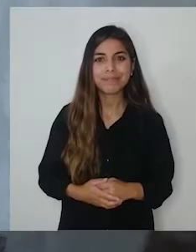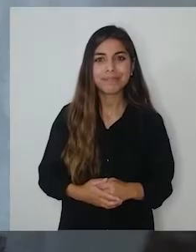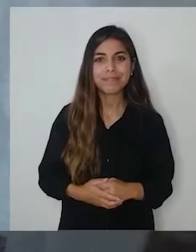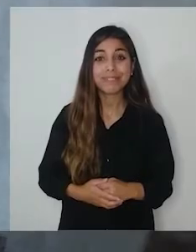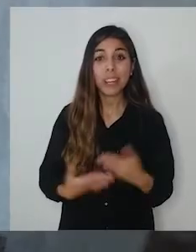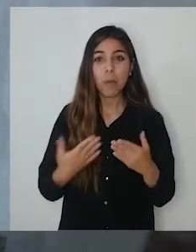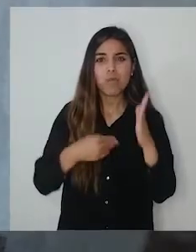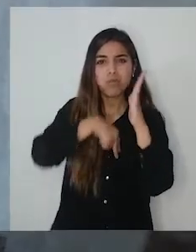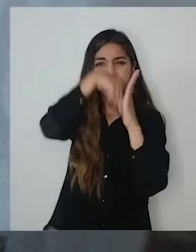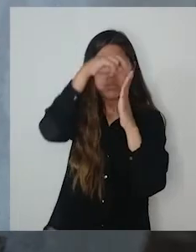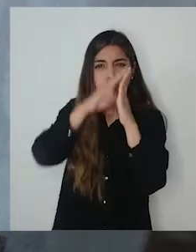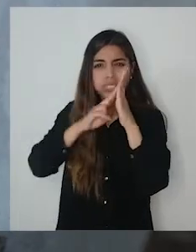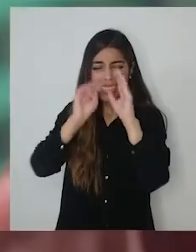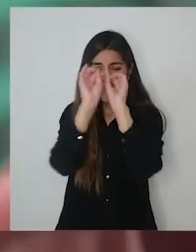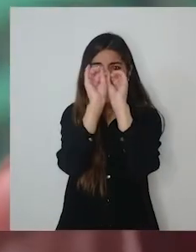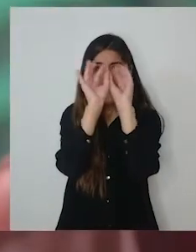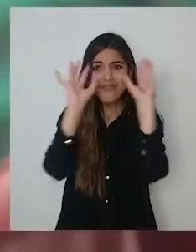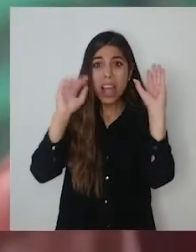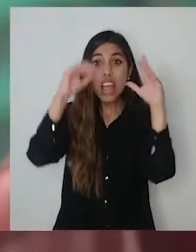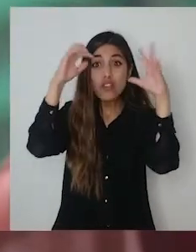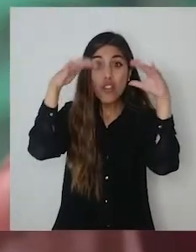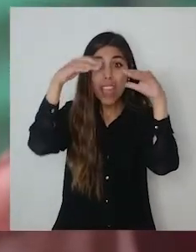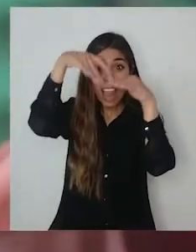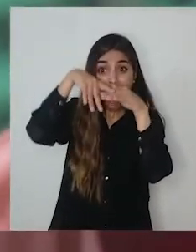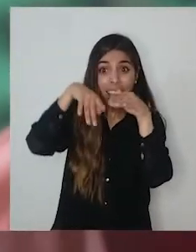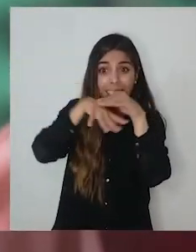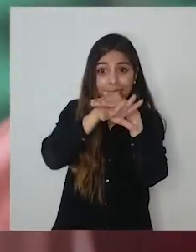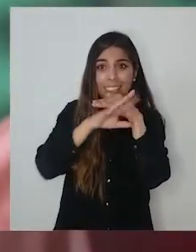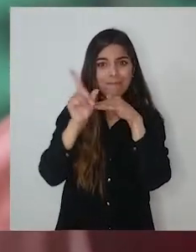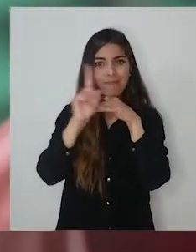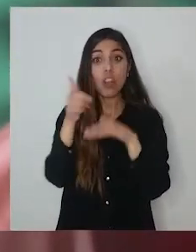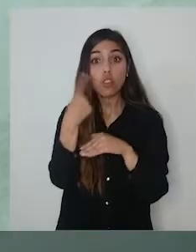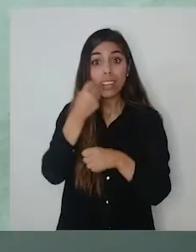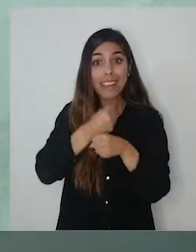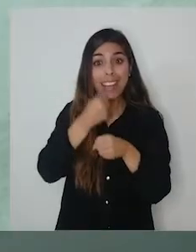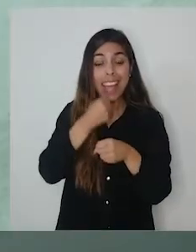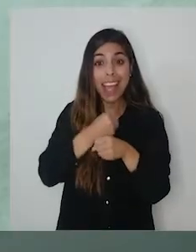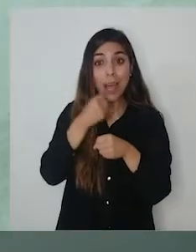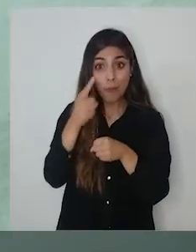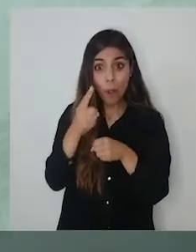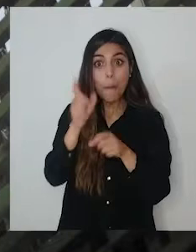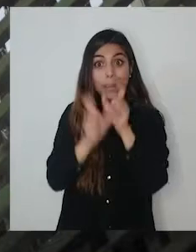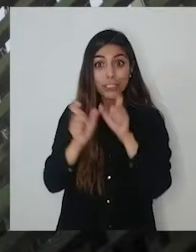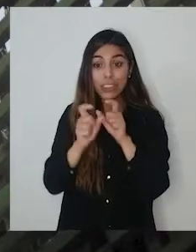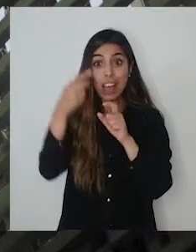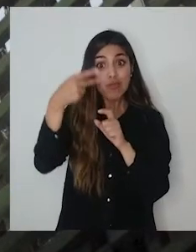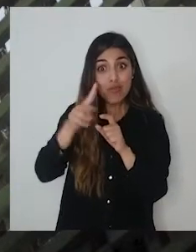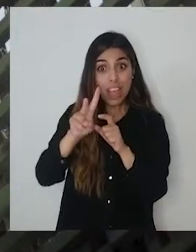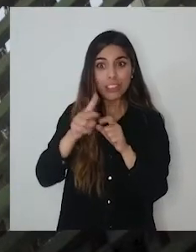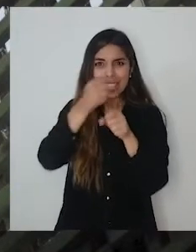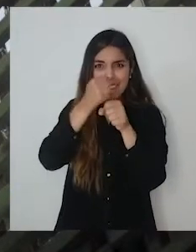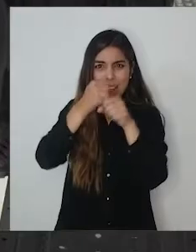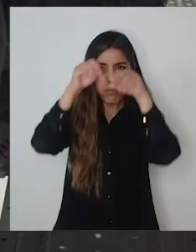Junto a la impermeabilización de la terraza, nosotros trabajamos con la gente, con los dueños, con los administradores del sitio de la terraza superior